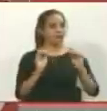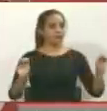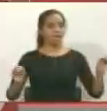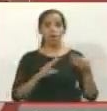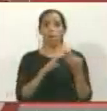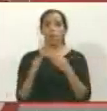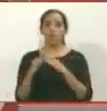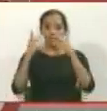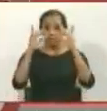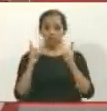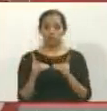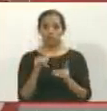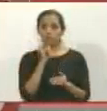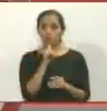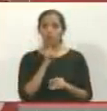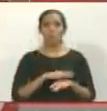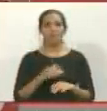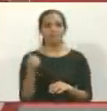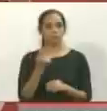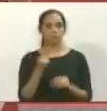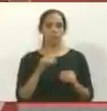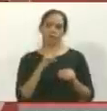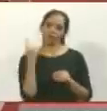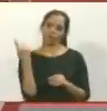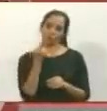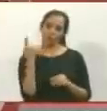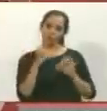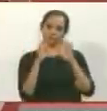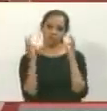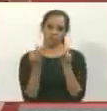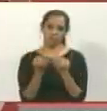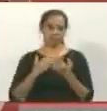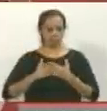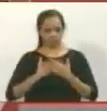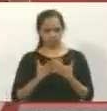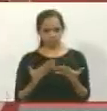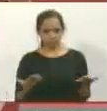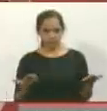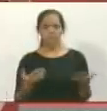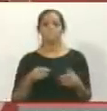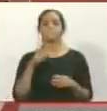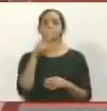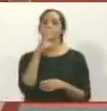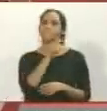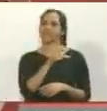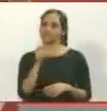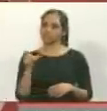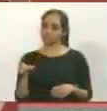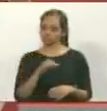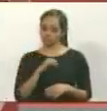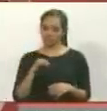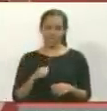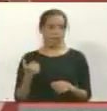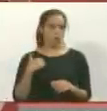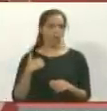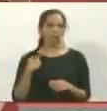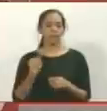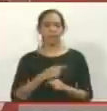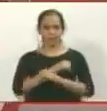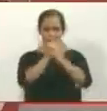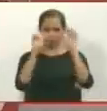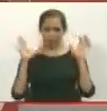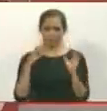informaciones, pues somos una sola familia. Estamos a sus órdenes. Personalmente, para cualquier otra aclaratoria o